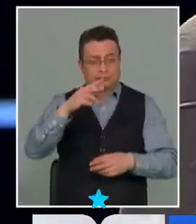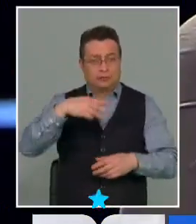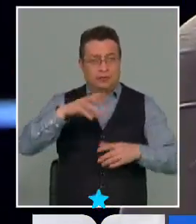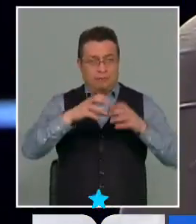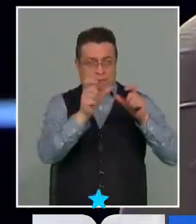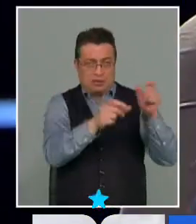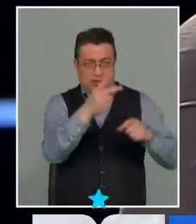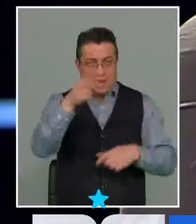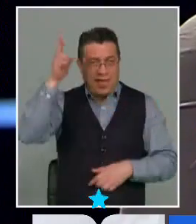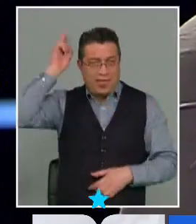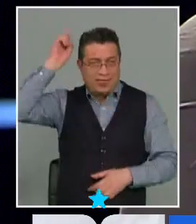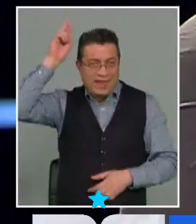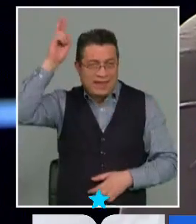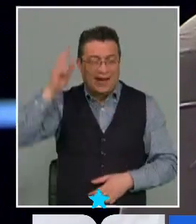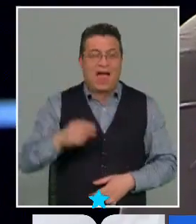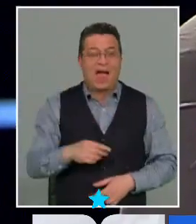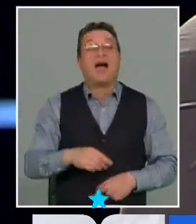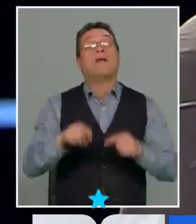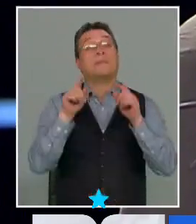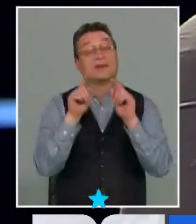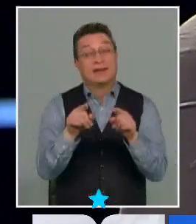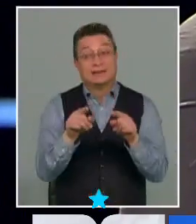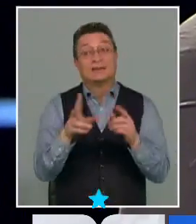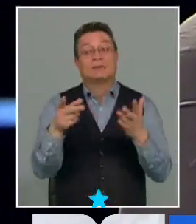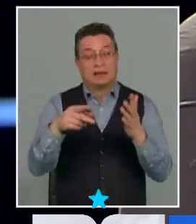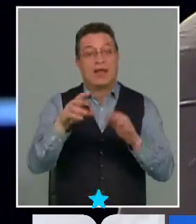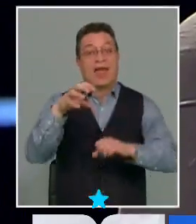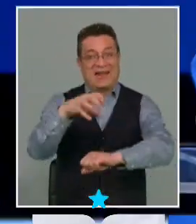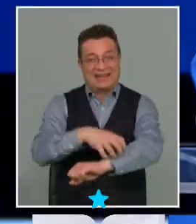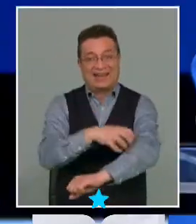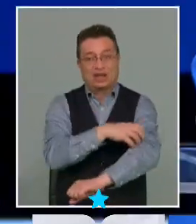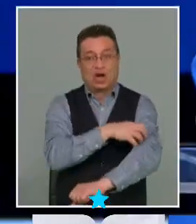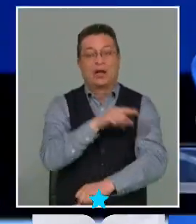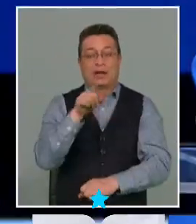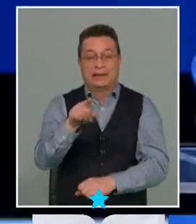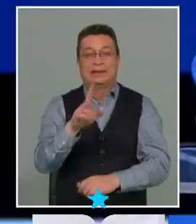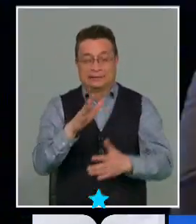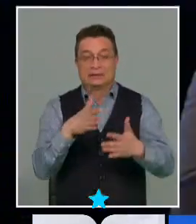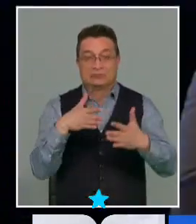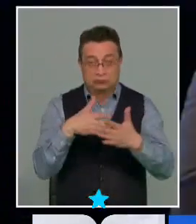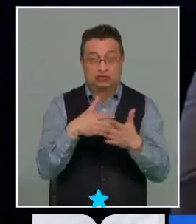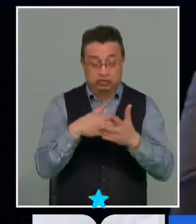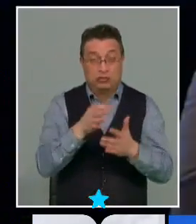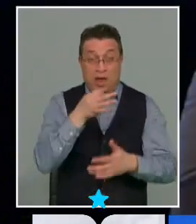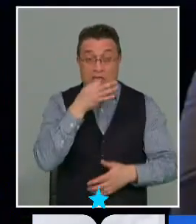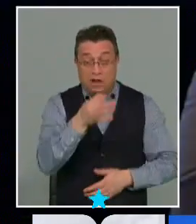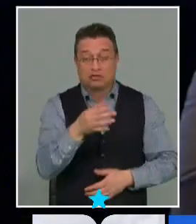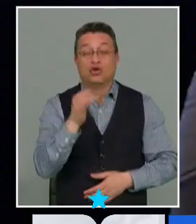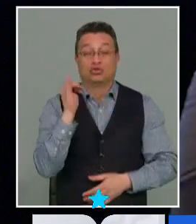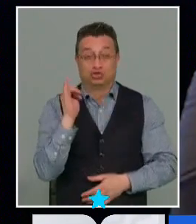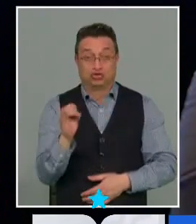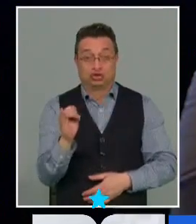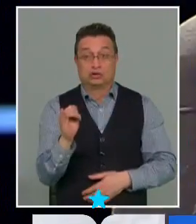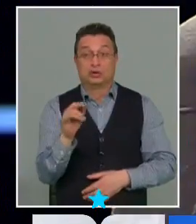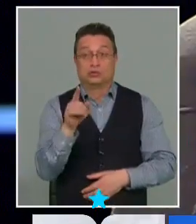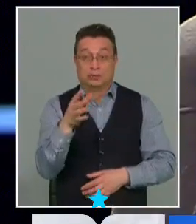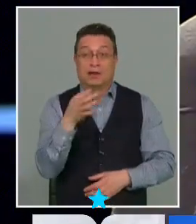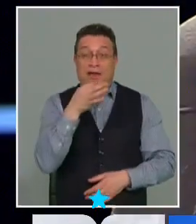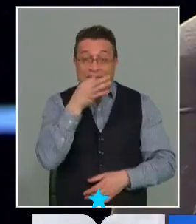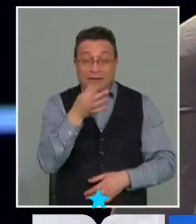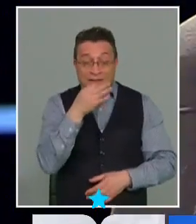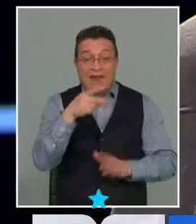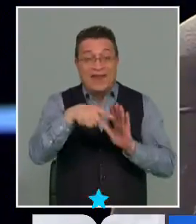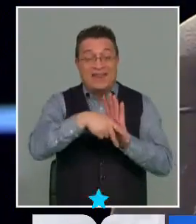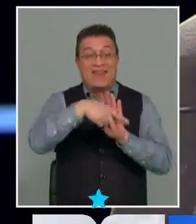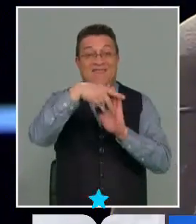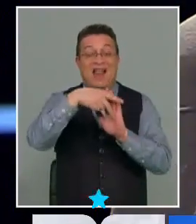a eso estamos hablando y el nivel lo que tienen que hacer son las regiones ese es el margen que a juicio se establece entonces claro porque estamos hablando a